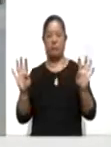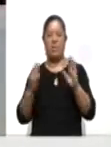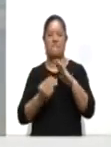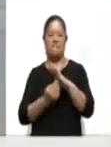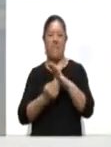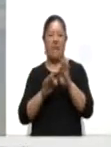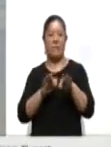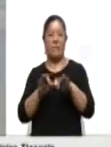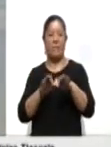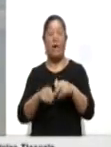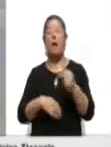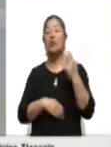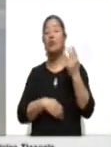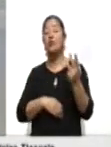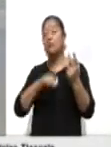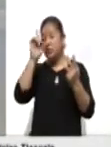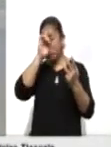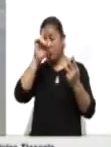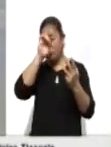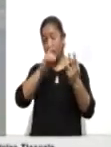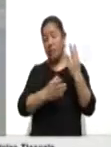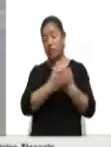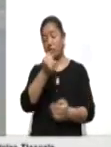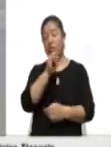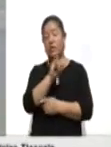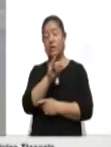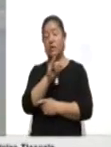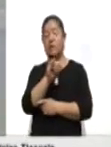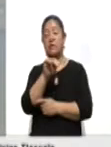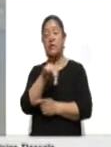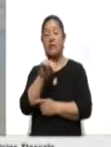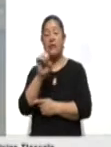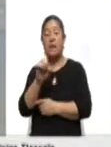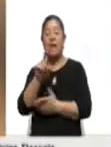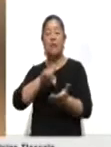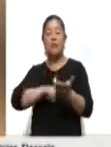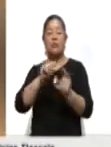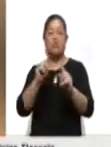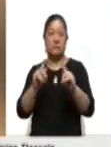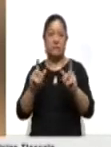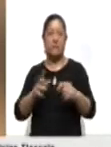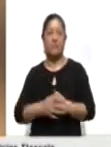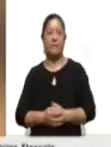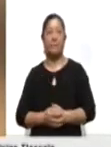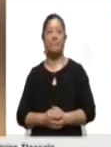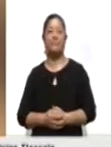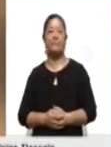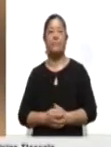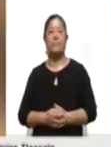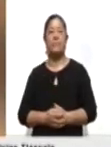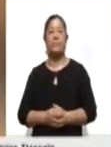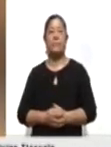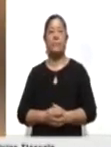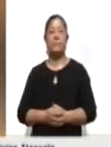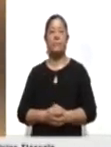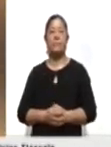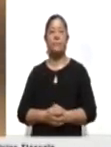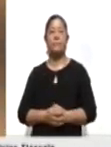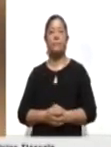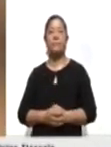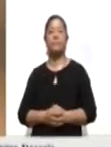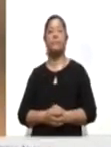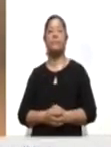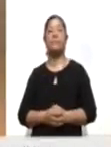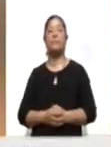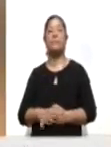Los tres consejos distritales del Instituto Nacional Electoral en Tlaxcala realizaron la segunda insaculación de ciudadanos,